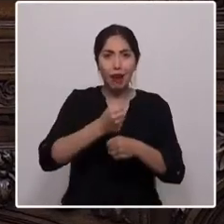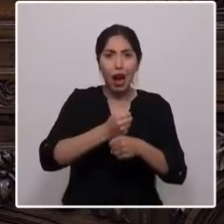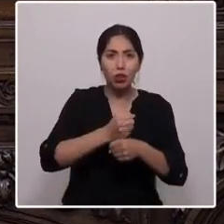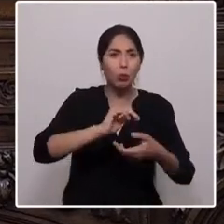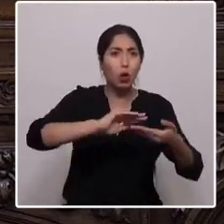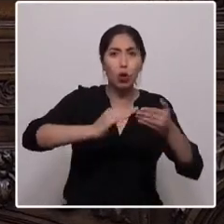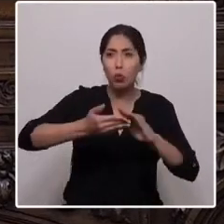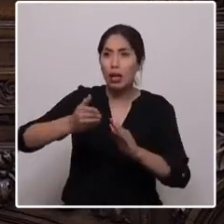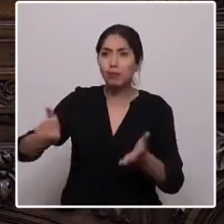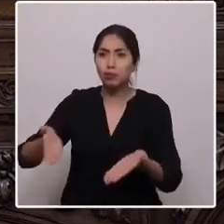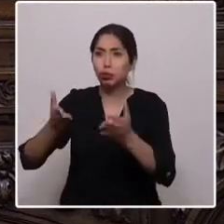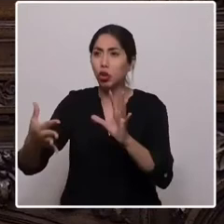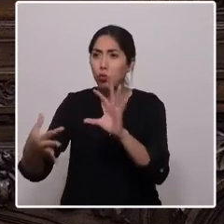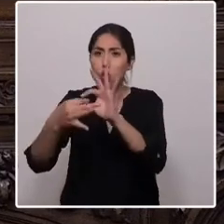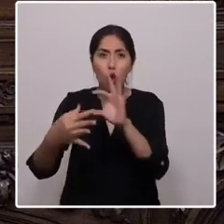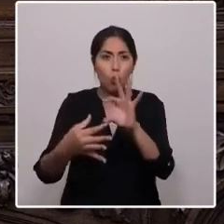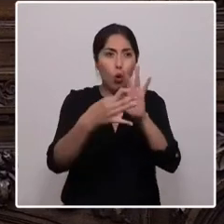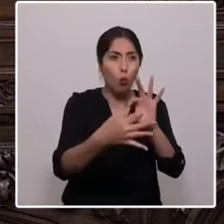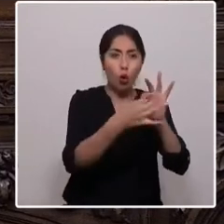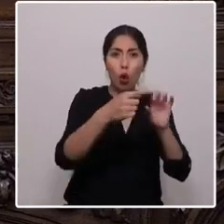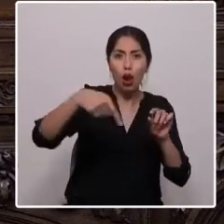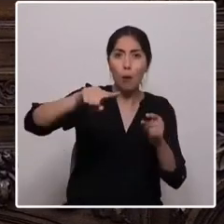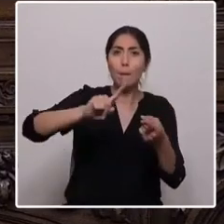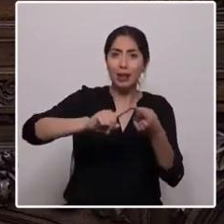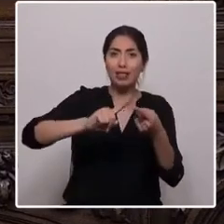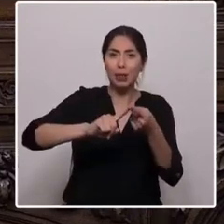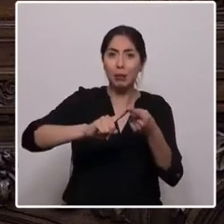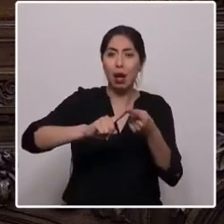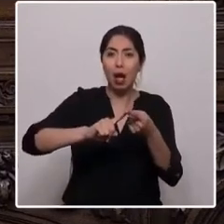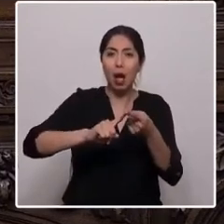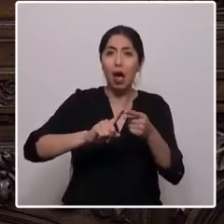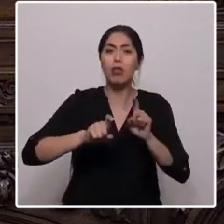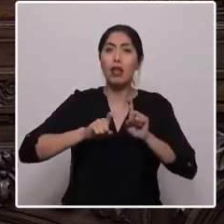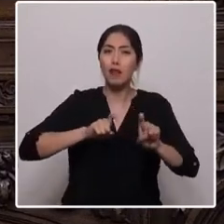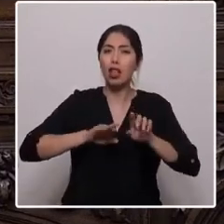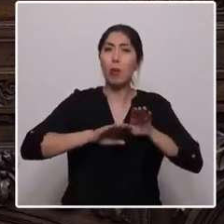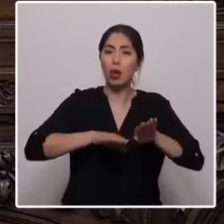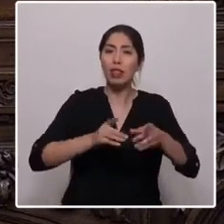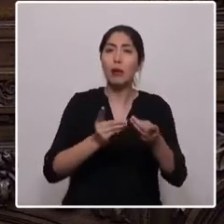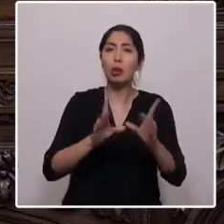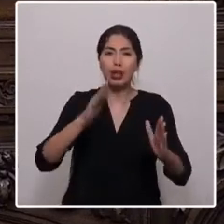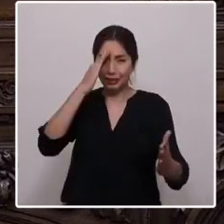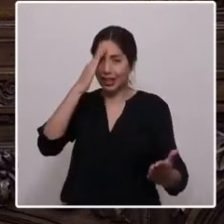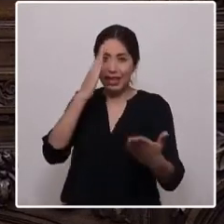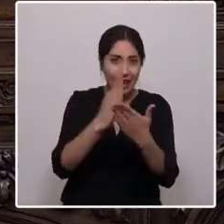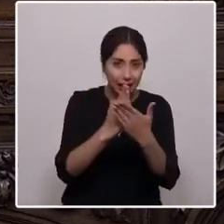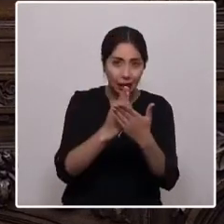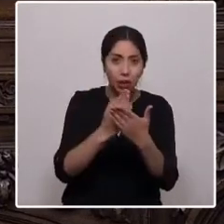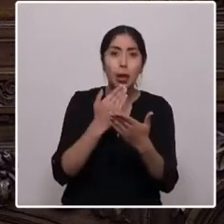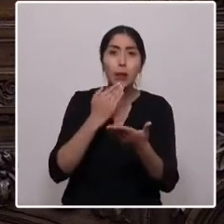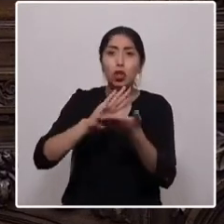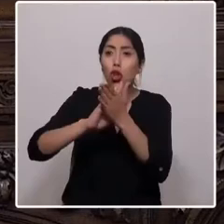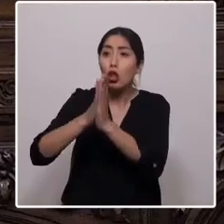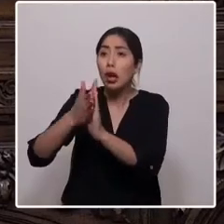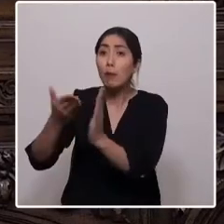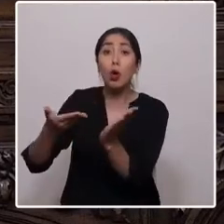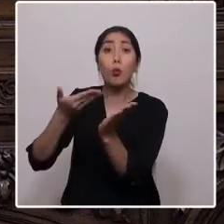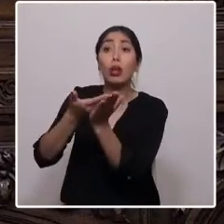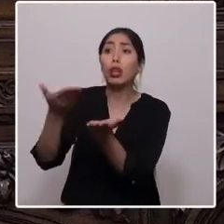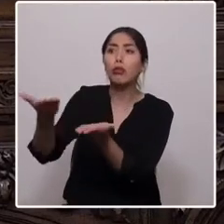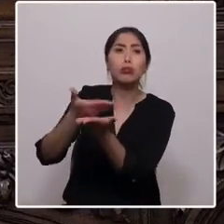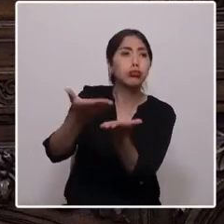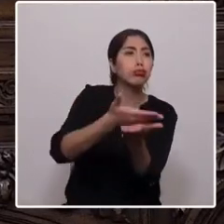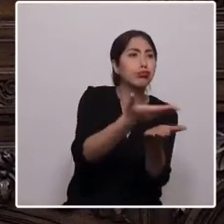proceso, defendiendo la democracia directa y recibiendo sus sugerencias y propuestas, haciendo visible y transparente